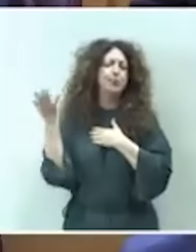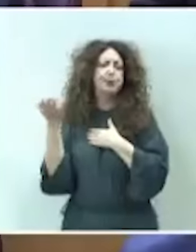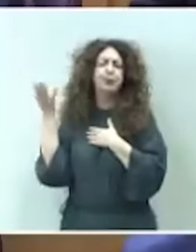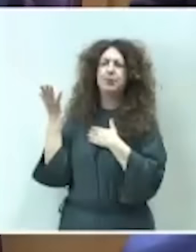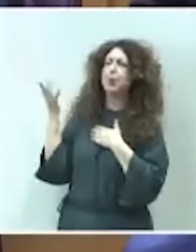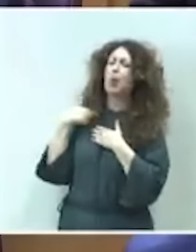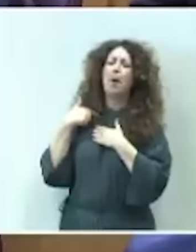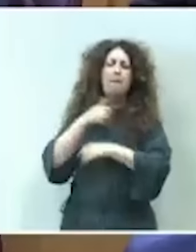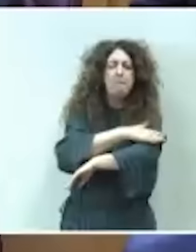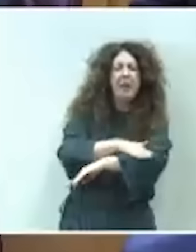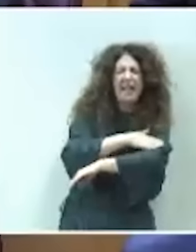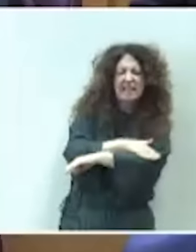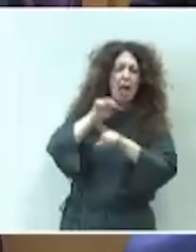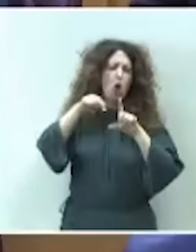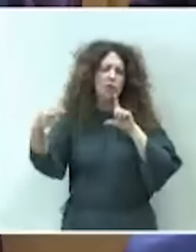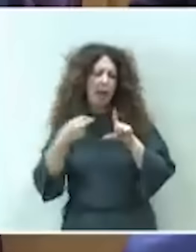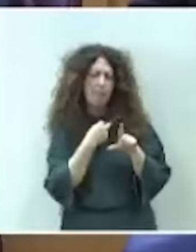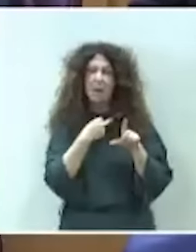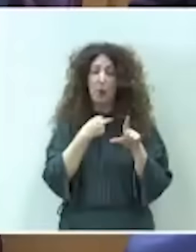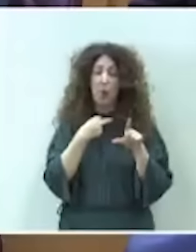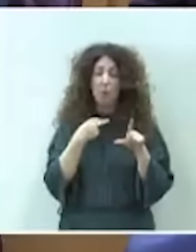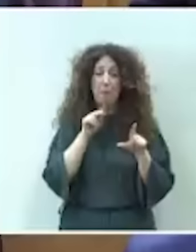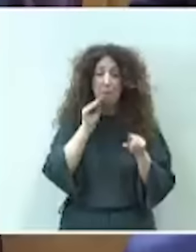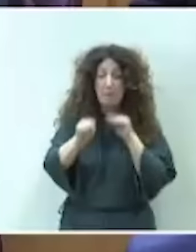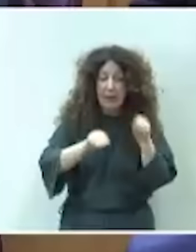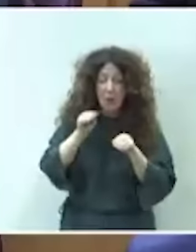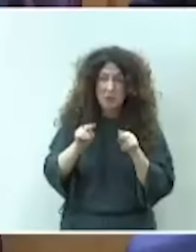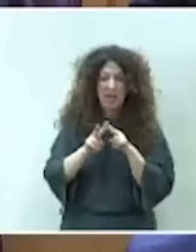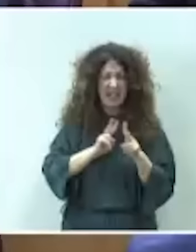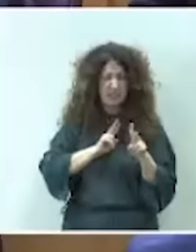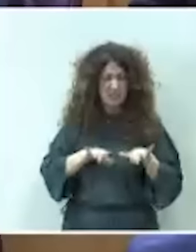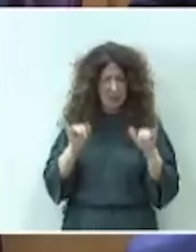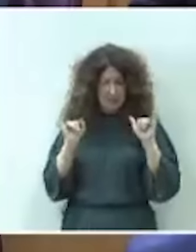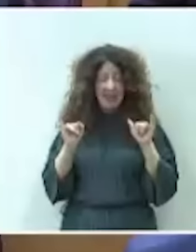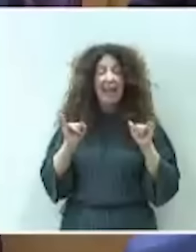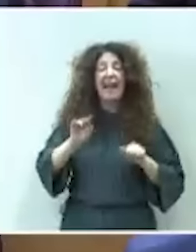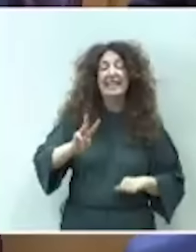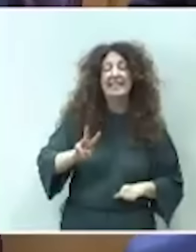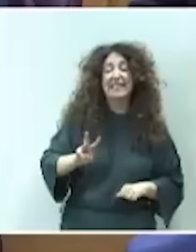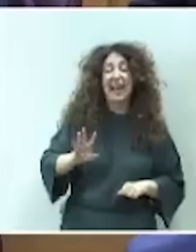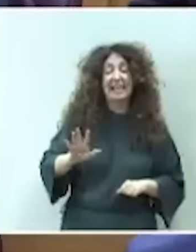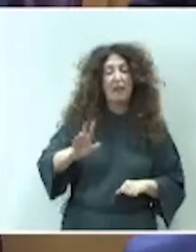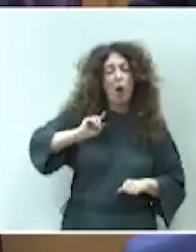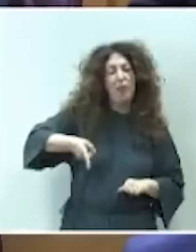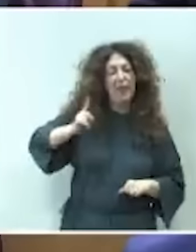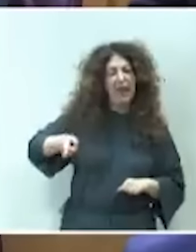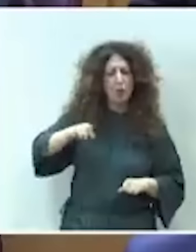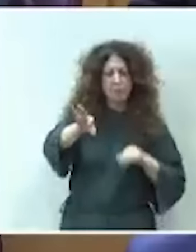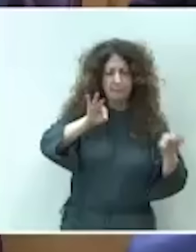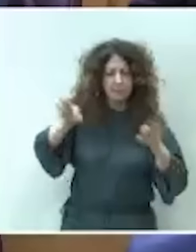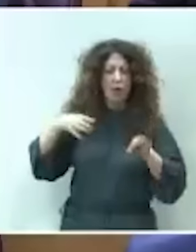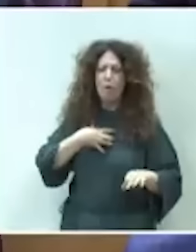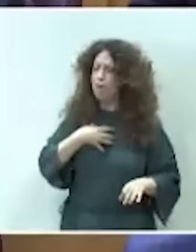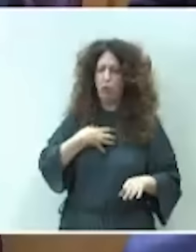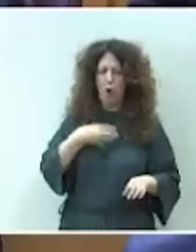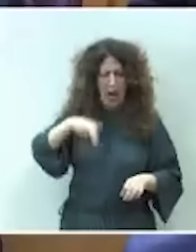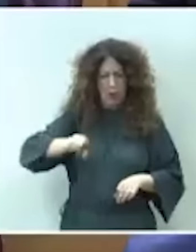preguntas, ustedes tienen a 35 directores que no son funcionarios del grupo A1, sino que son puestos a dedo por Pedro Sánchez